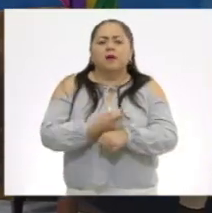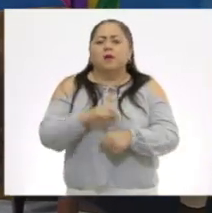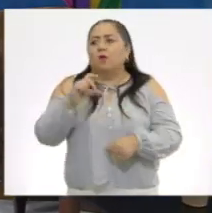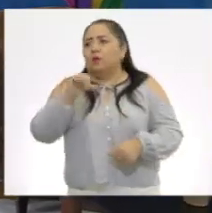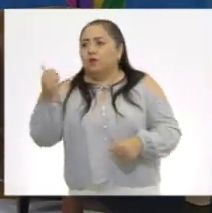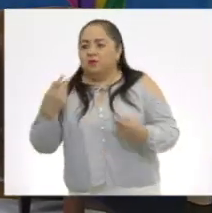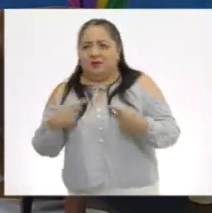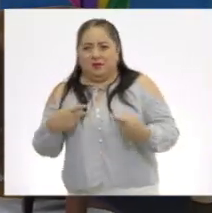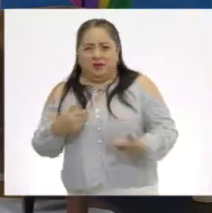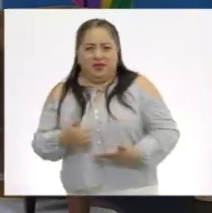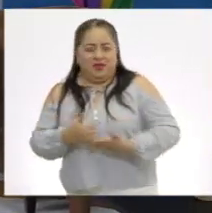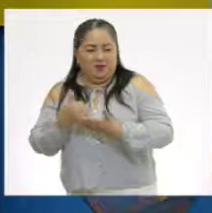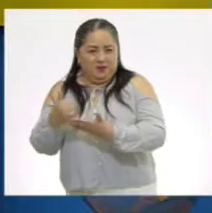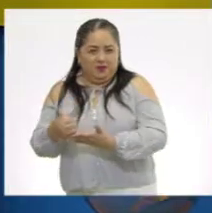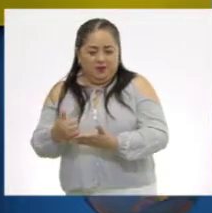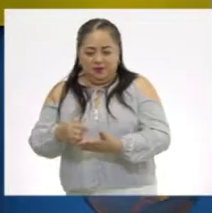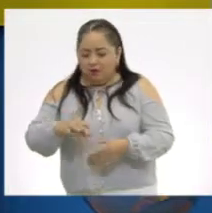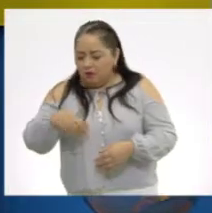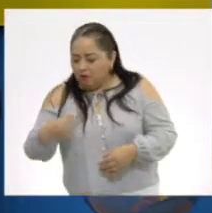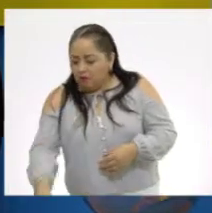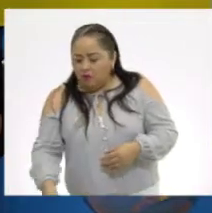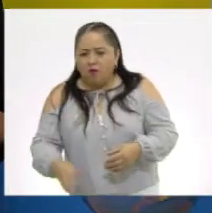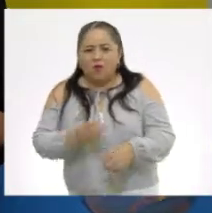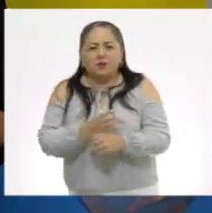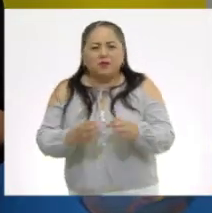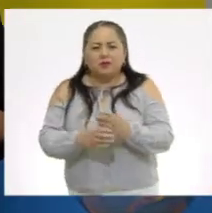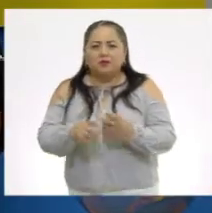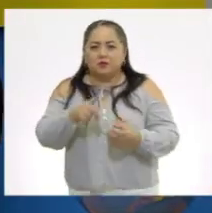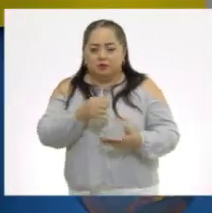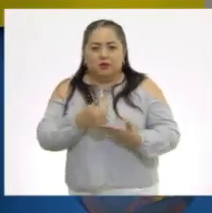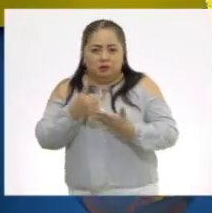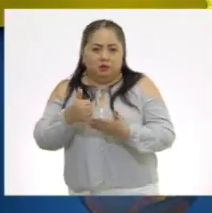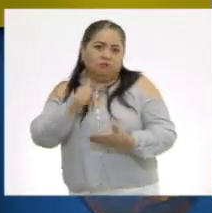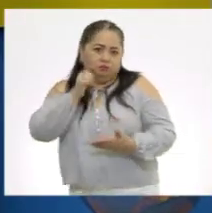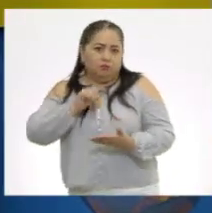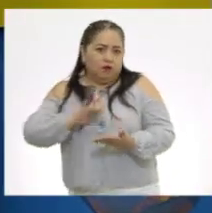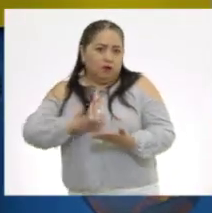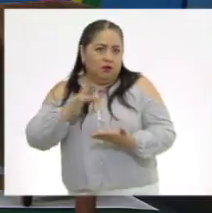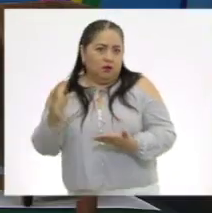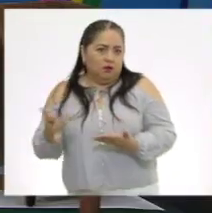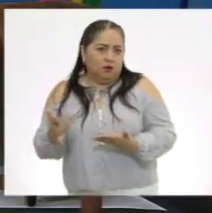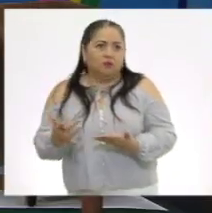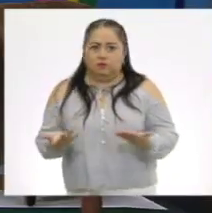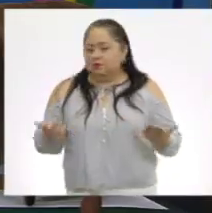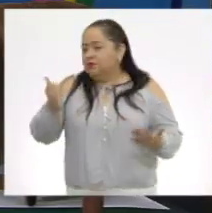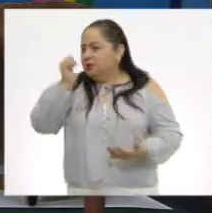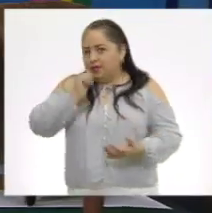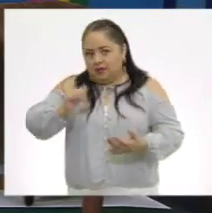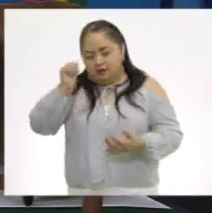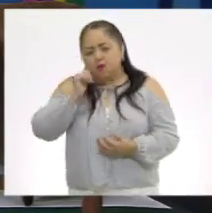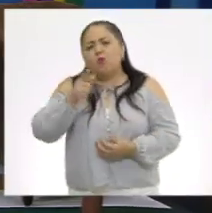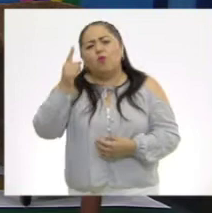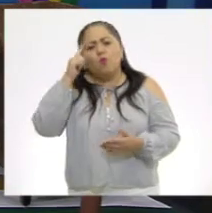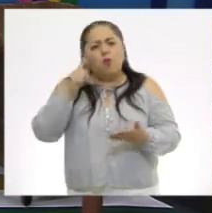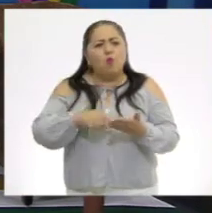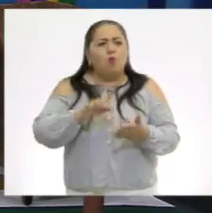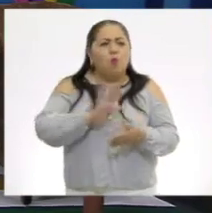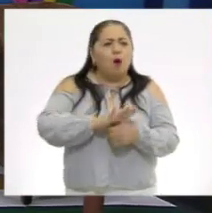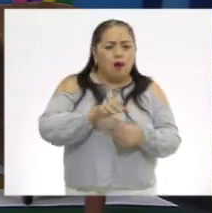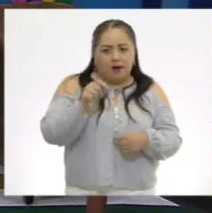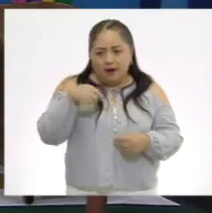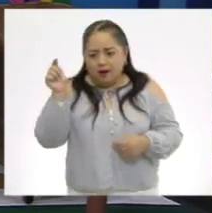ayuda a otra persona que se le cae un objeto? Se agradece. Se agradece, ¿verdad? ¿En cuál crees que vaya?